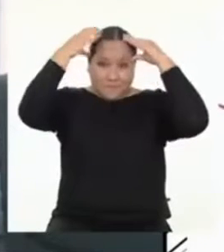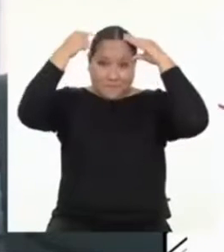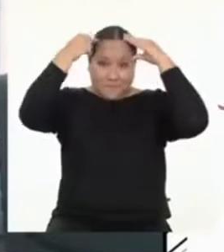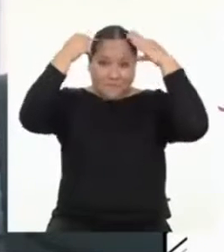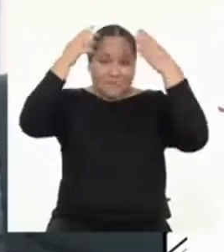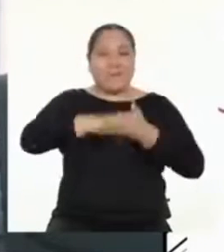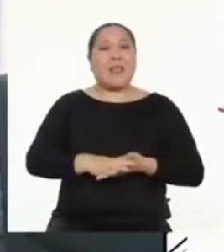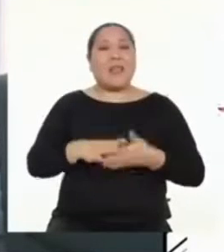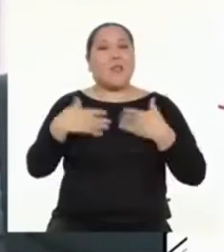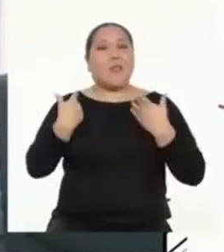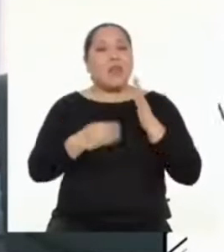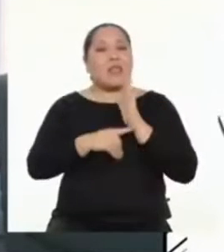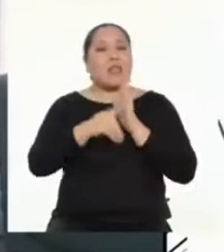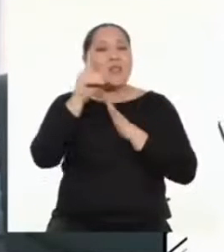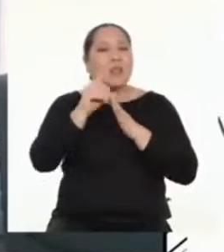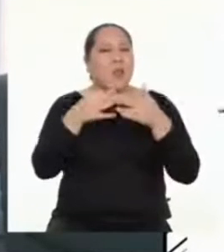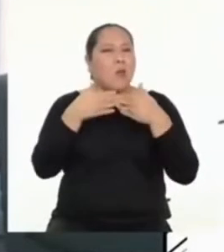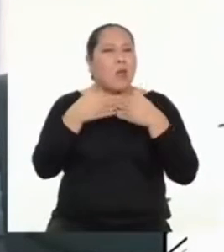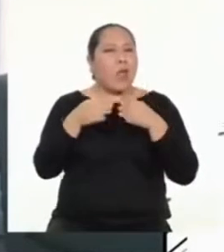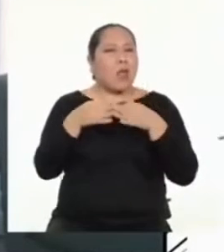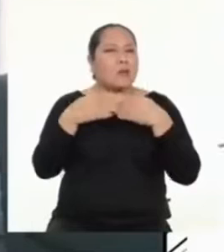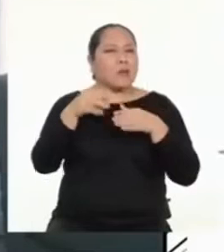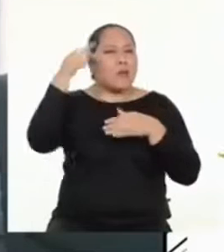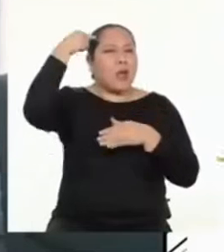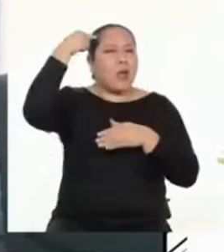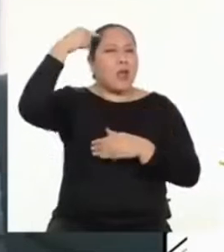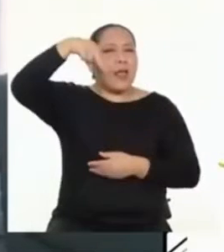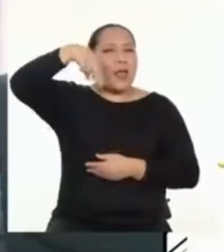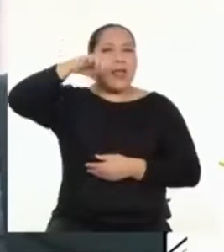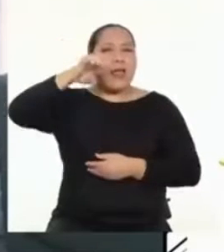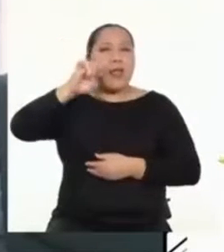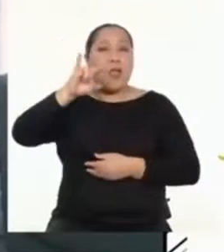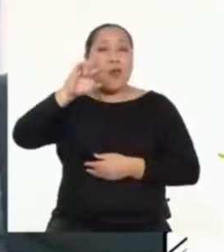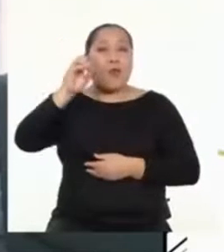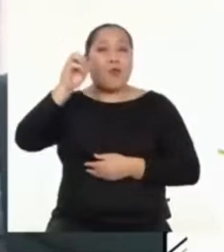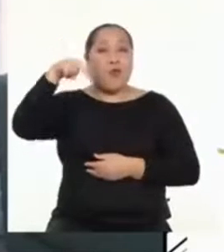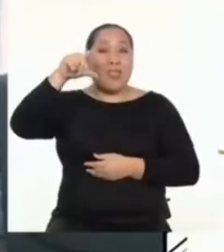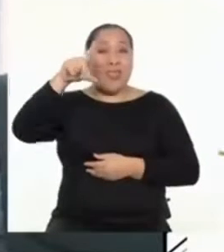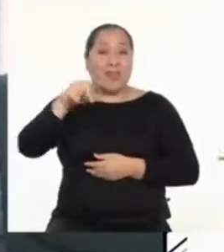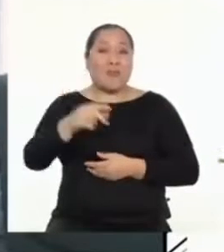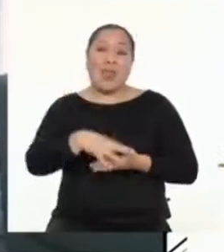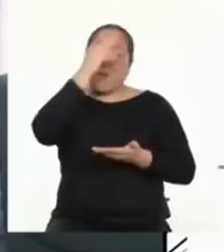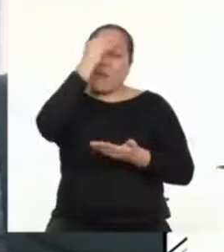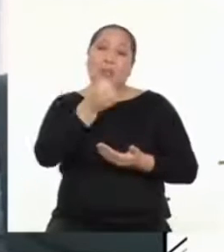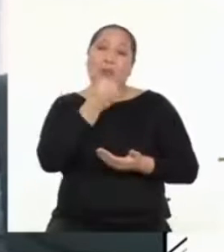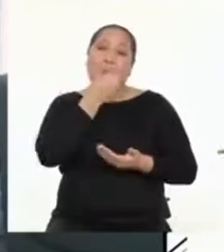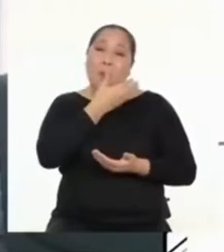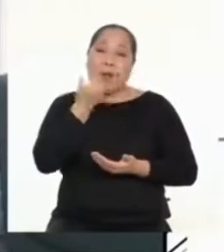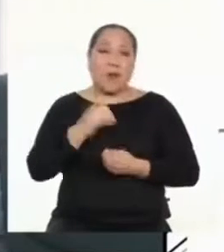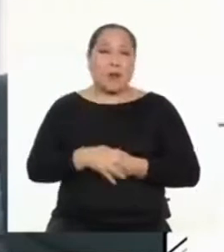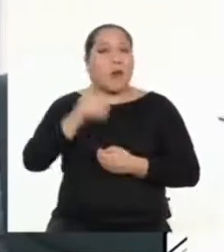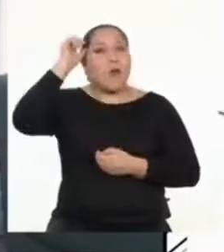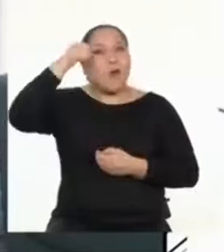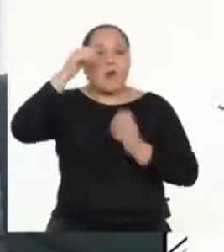todo desarrollar toda esta plasticidad neuronal. ¿Para qué? Para que aprendan mejor. Recuerden dormir a sus horas,